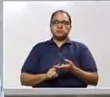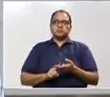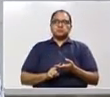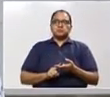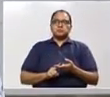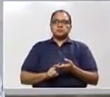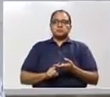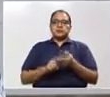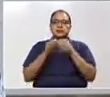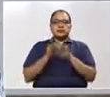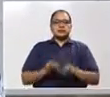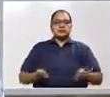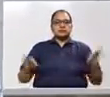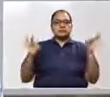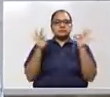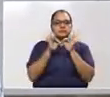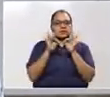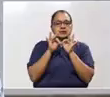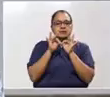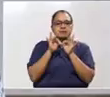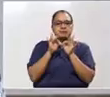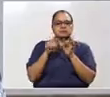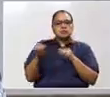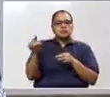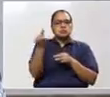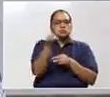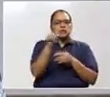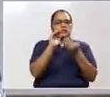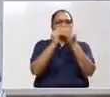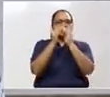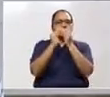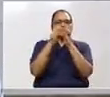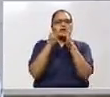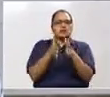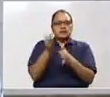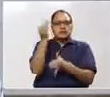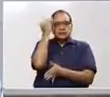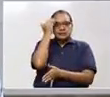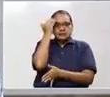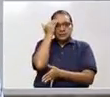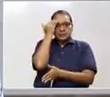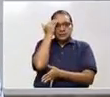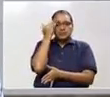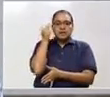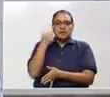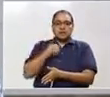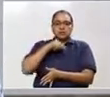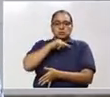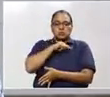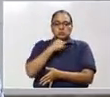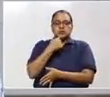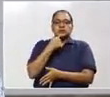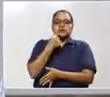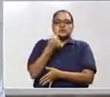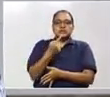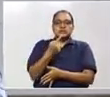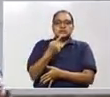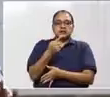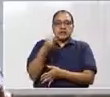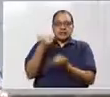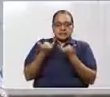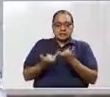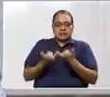Es importante que la ciudadanía conozca que estamos autorizando durante